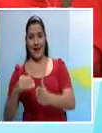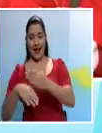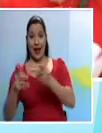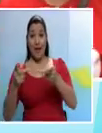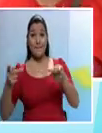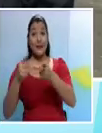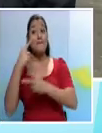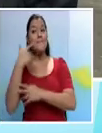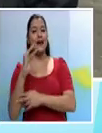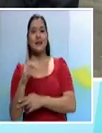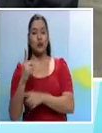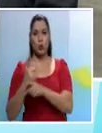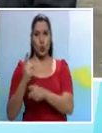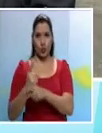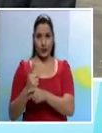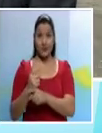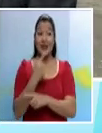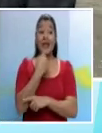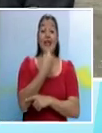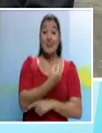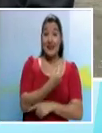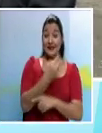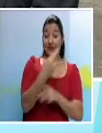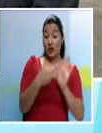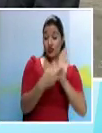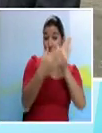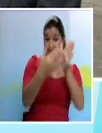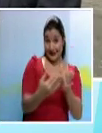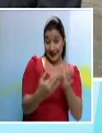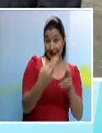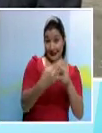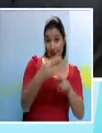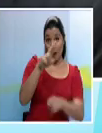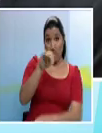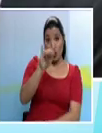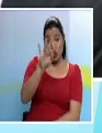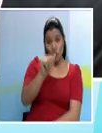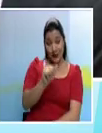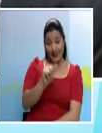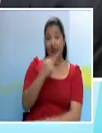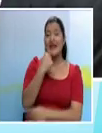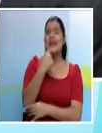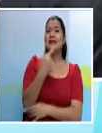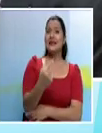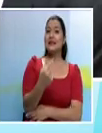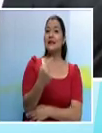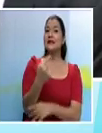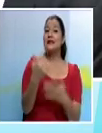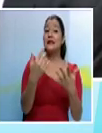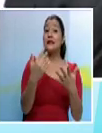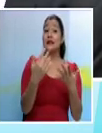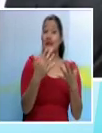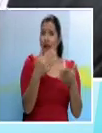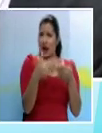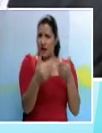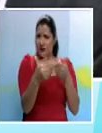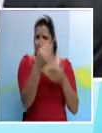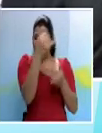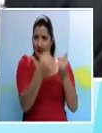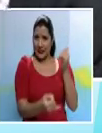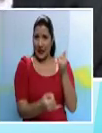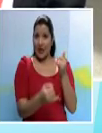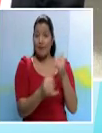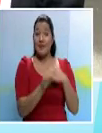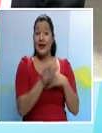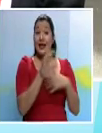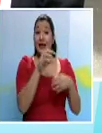pero dice la representante del consejo universitario Rita Meoño que dicho sea de paso concluye ya sus funciones en este